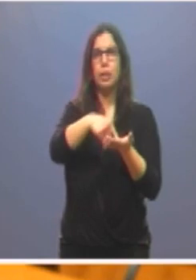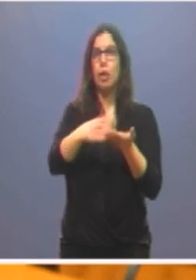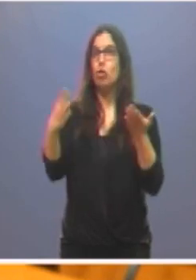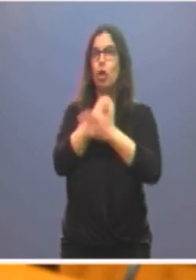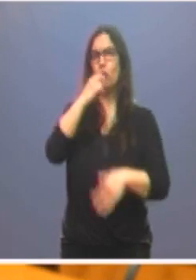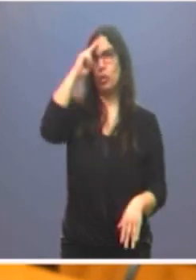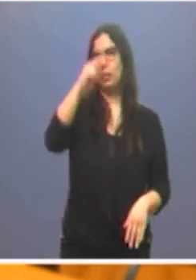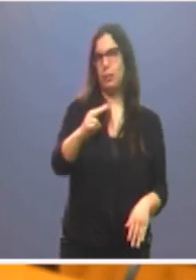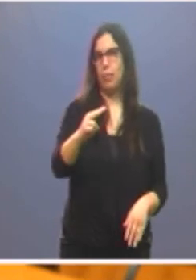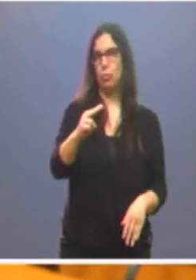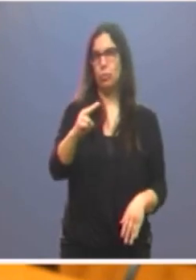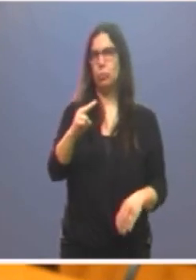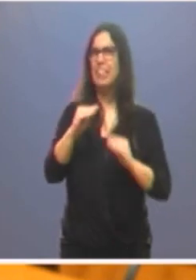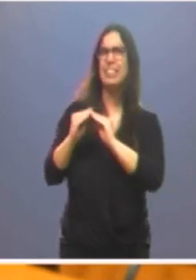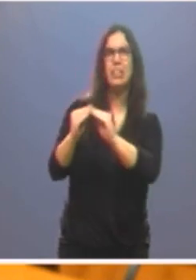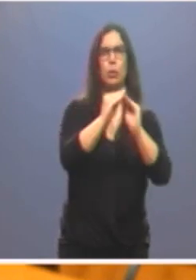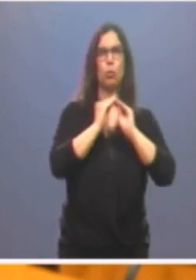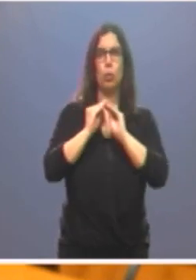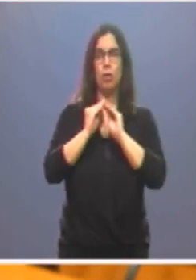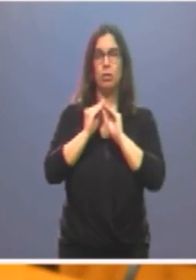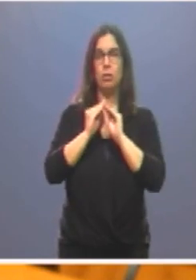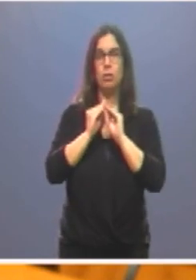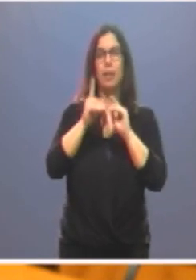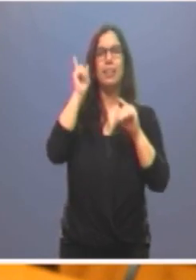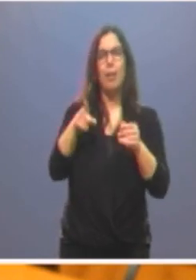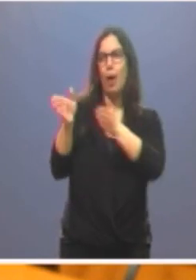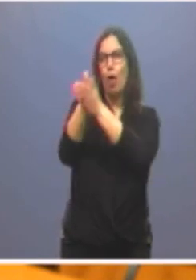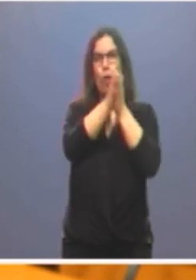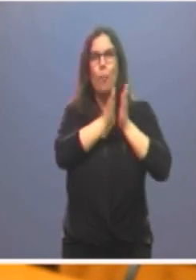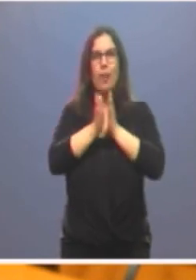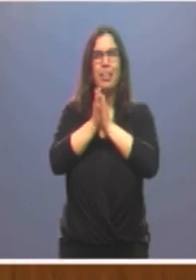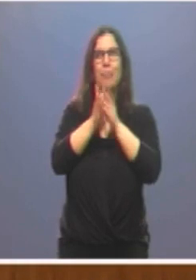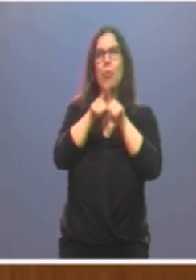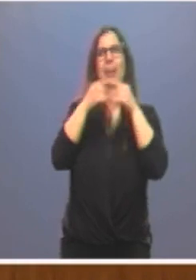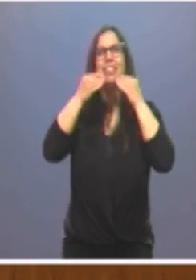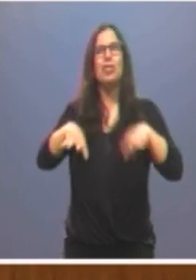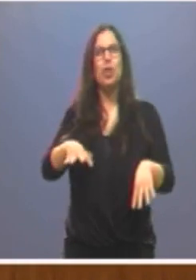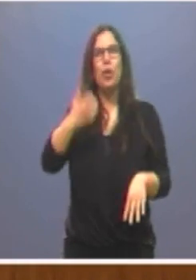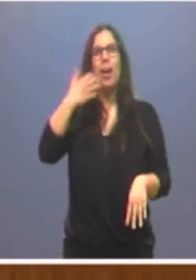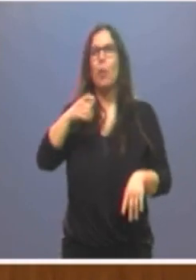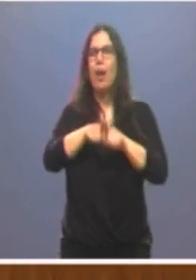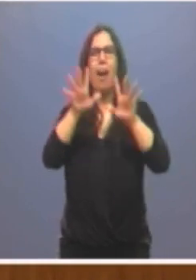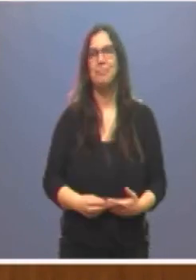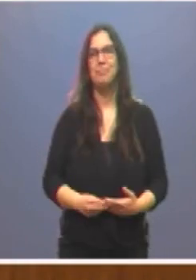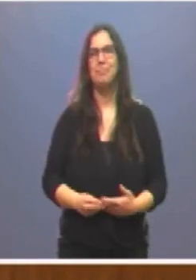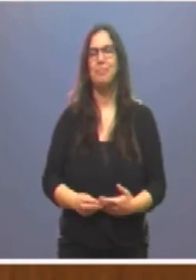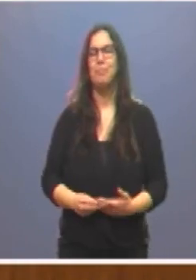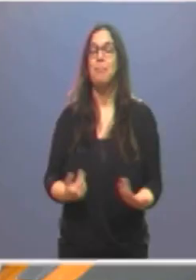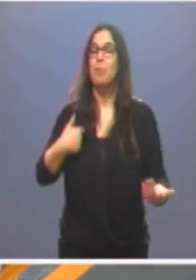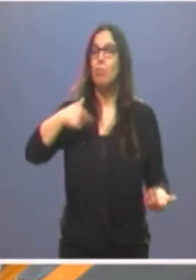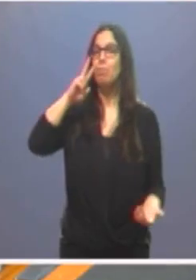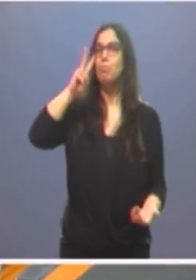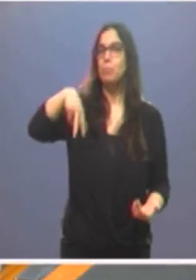respetar, sin excepción, y anécdotas de compañerismo que son más que anécdotas, son lecciones de vida. He de